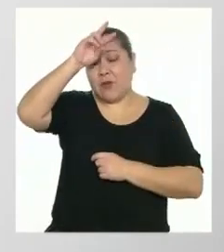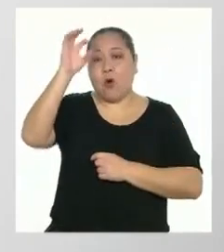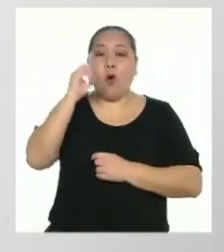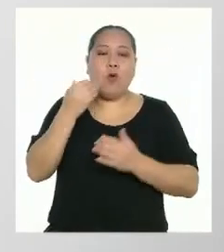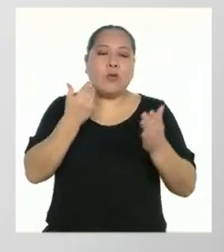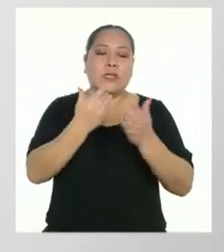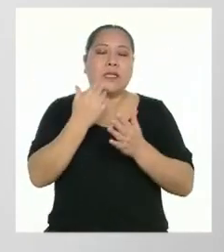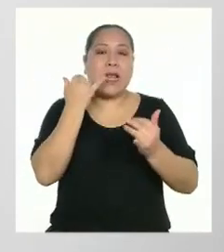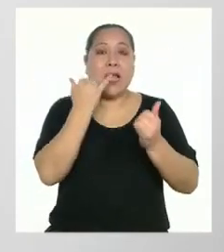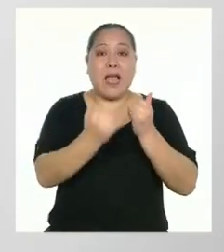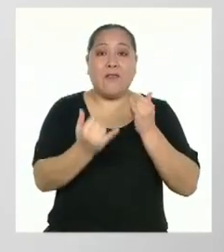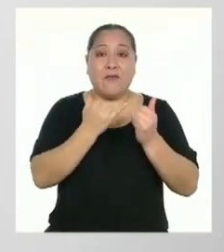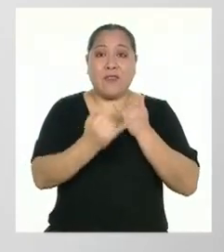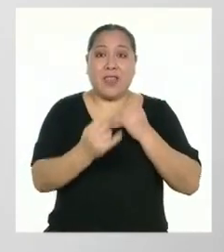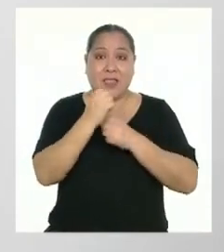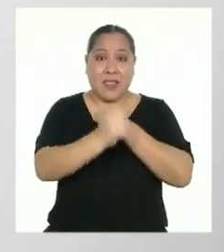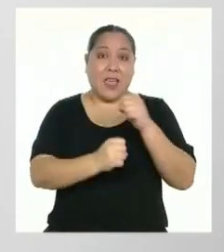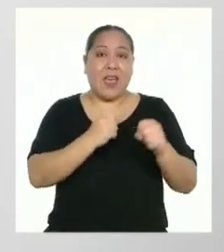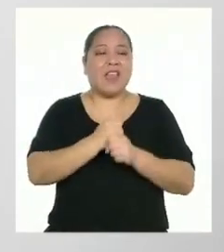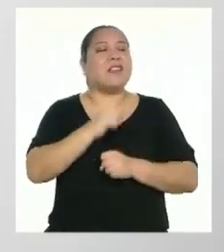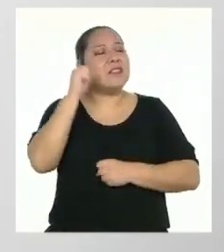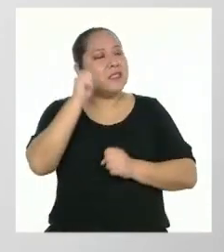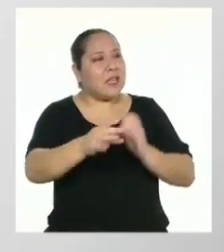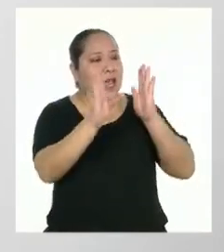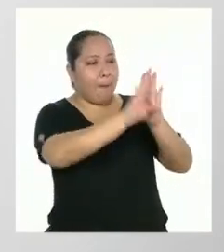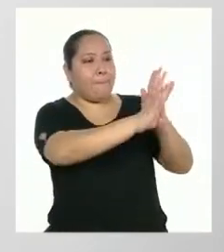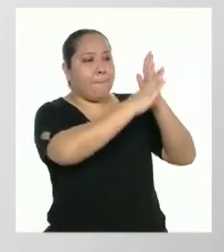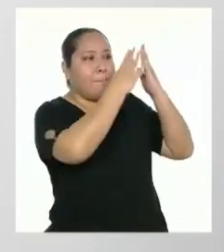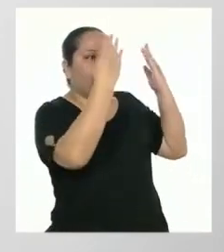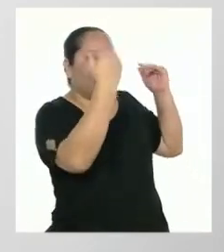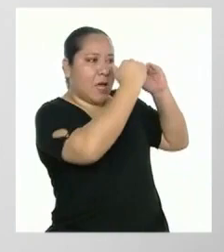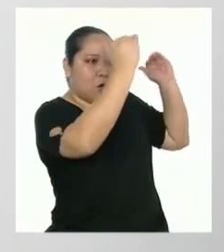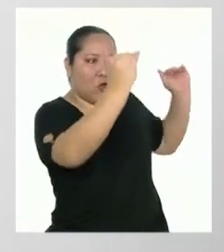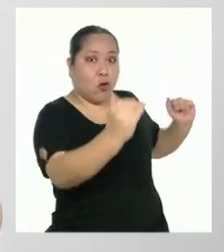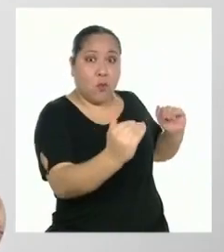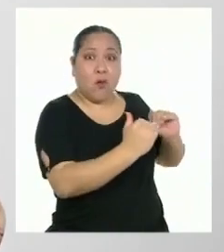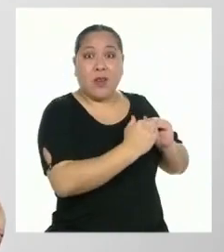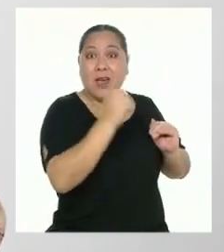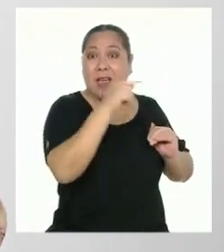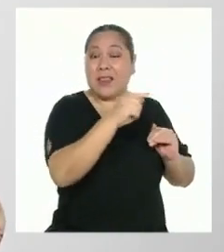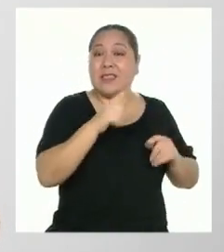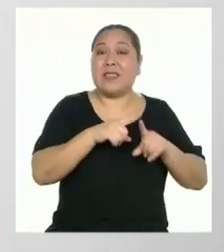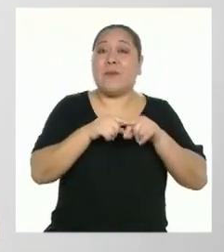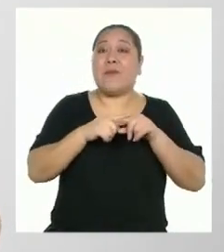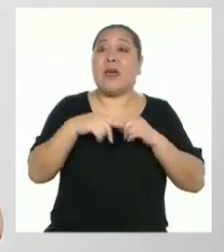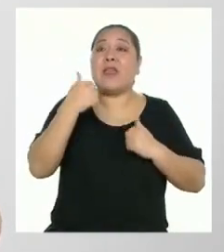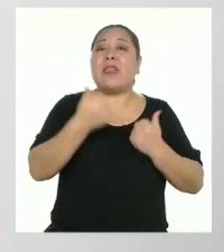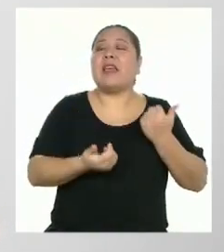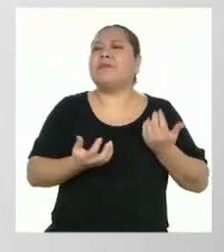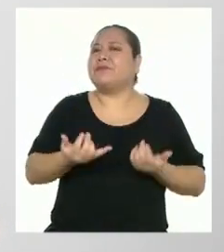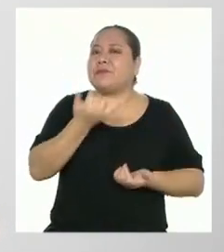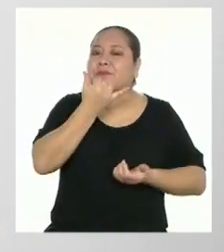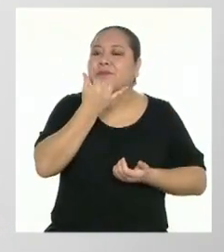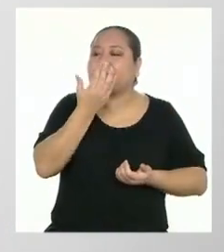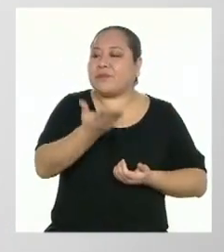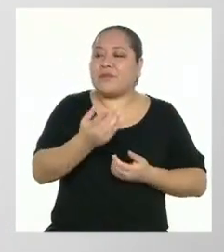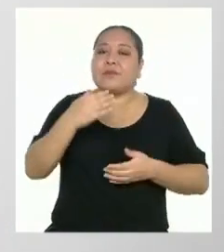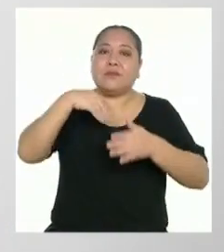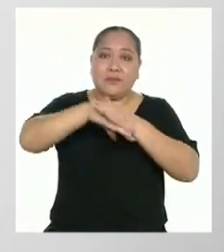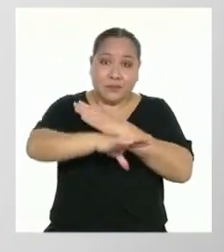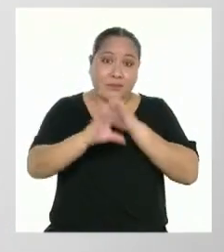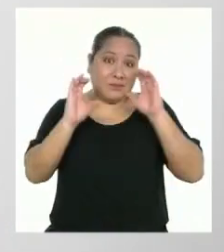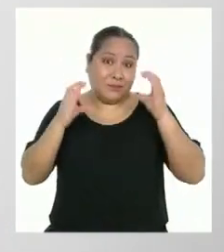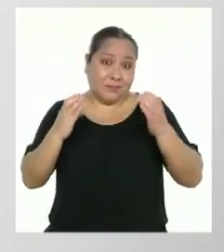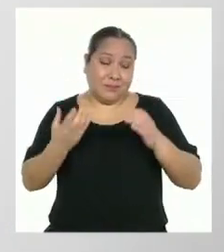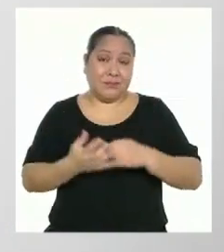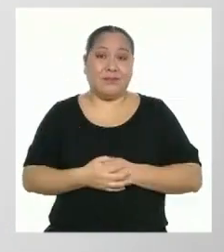los periódicos murales pueden girar en torno a los acontecimientos que ocurren en el contexto de la clase. En